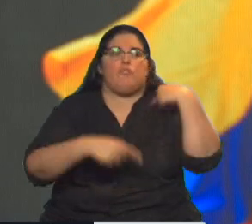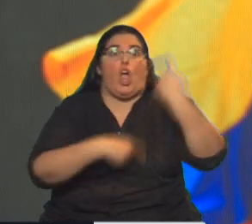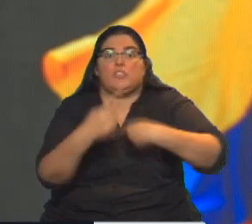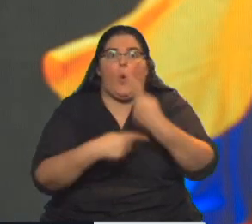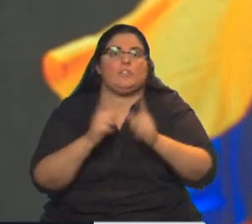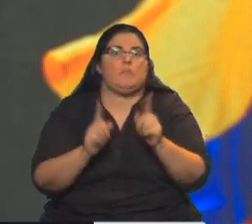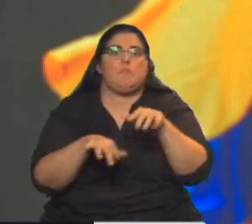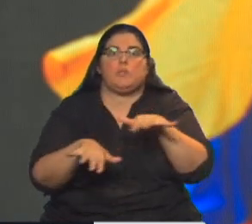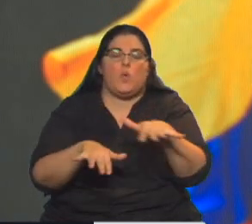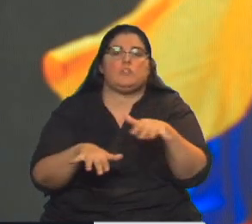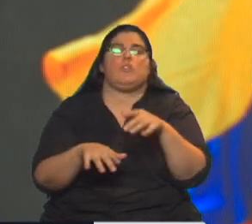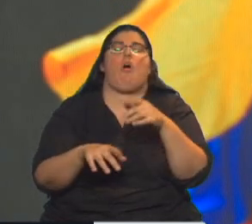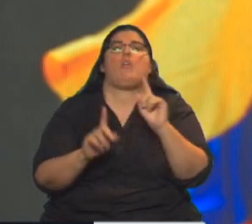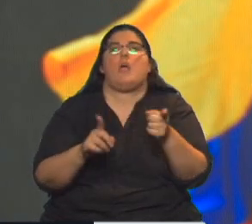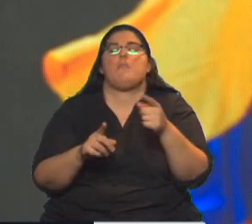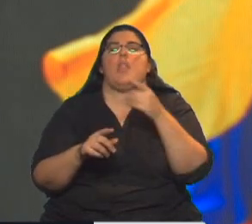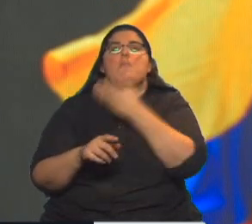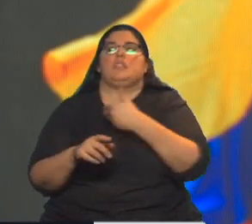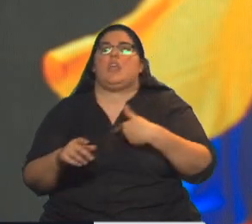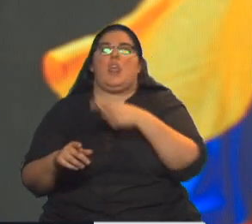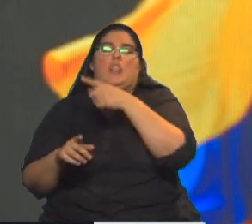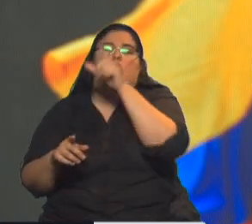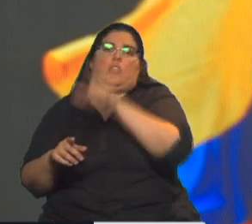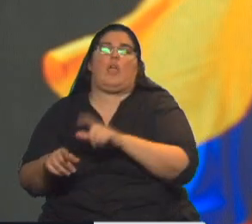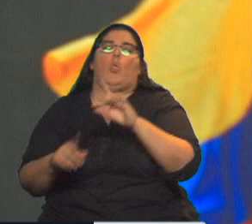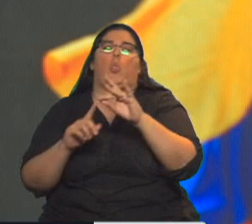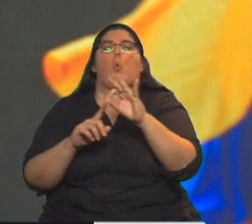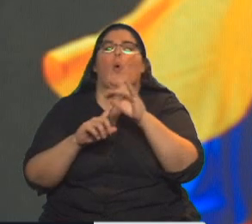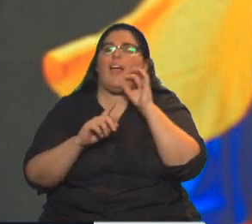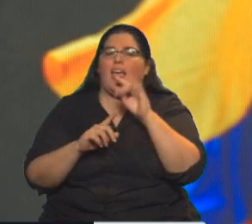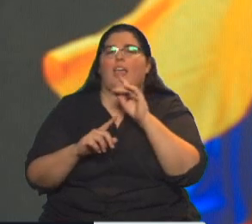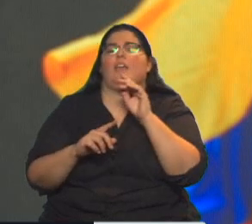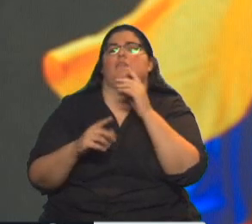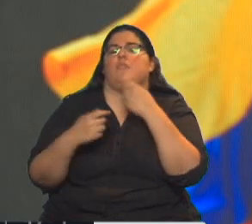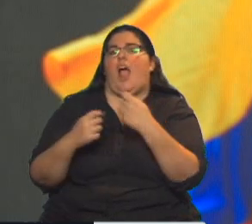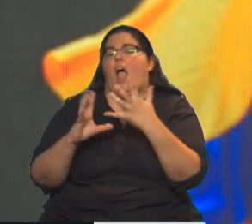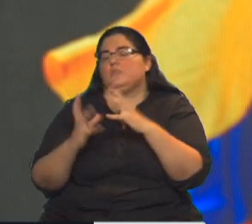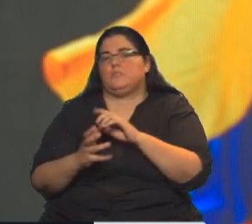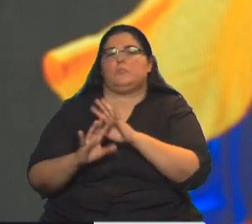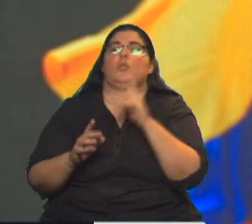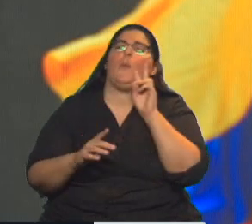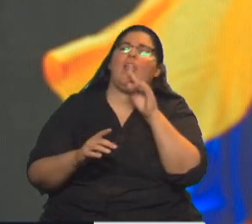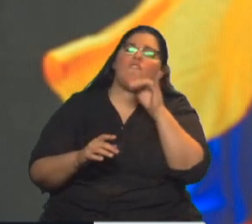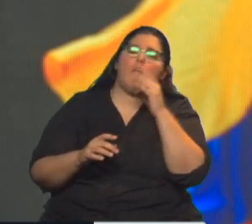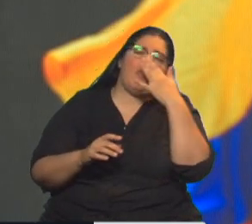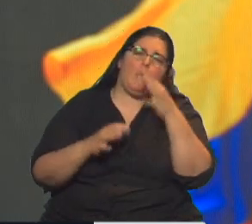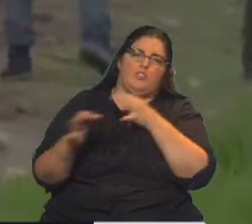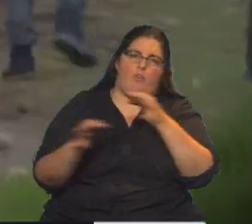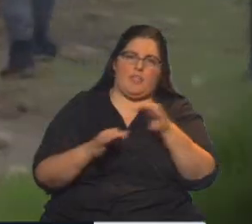teniendo esta situación, más el desgaste del presidente Iván Duque. Vemos en un informe, actualizamos el tema y después lo comentamos.